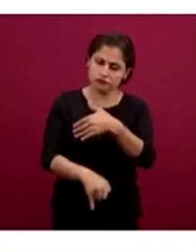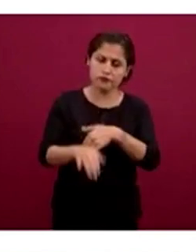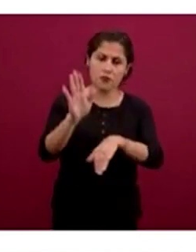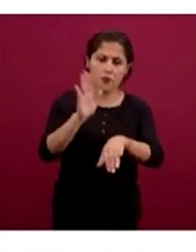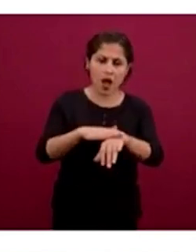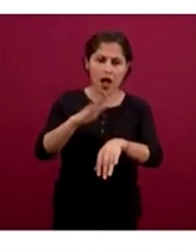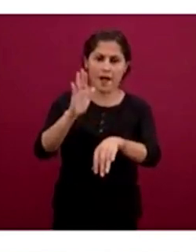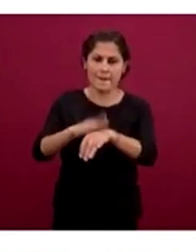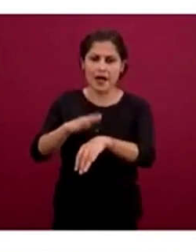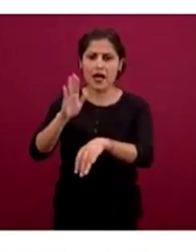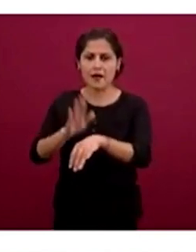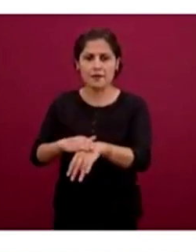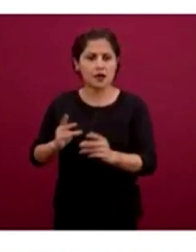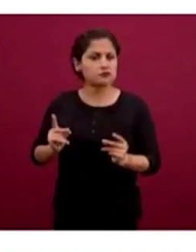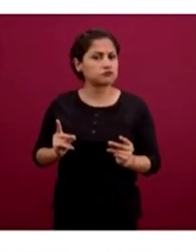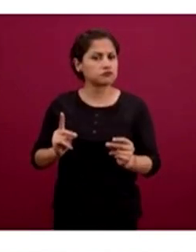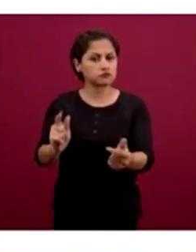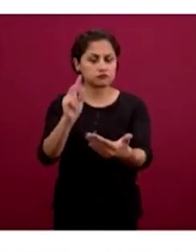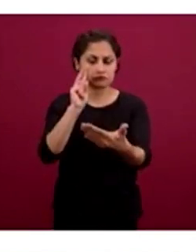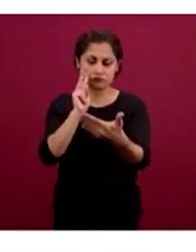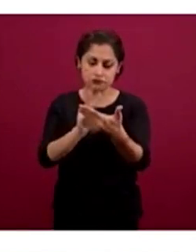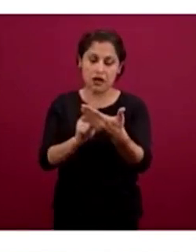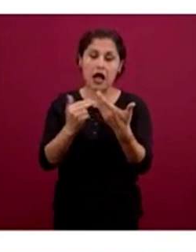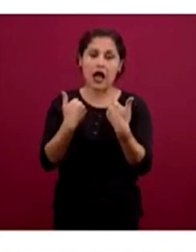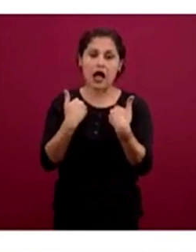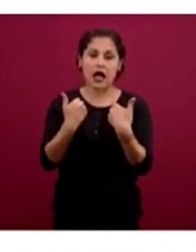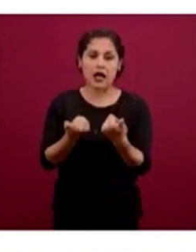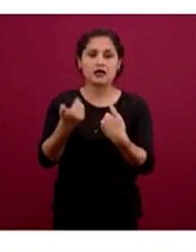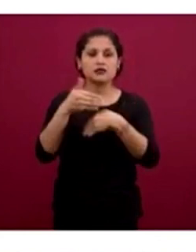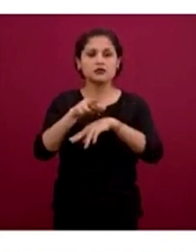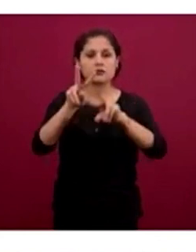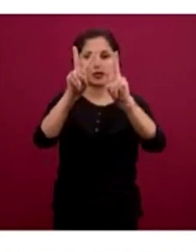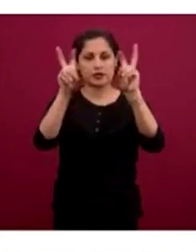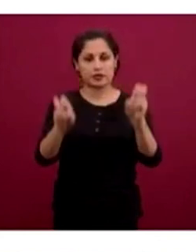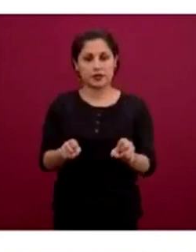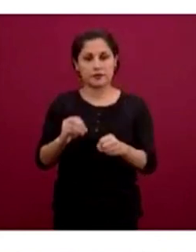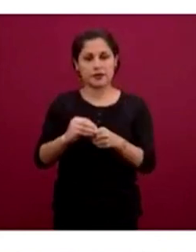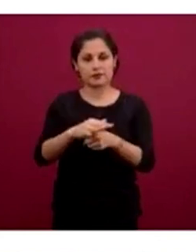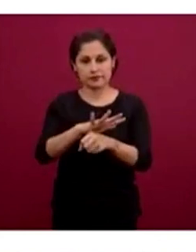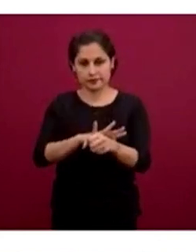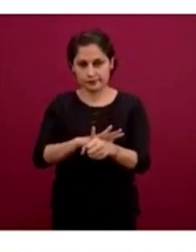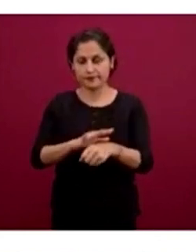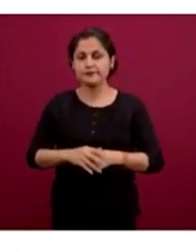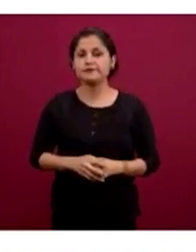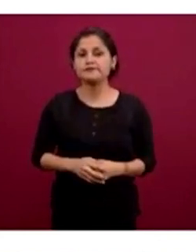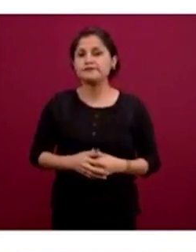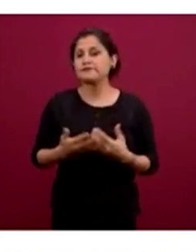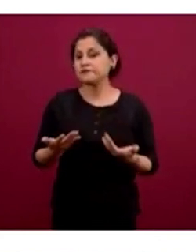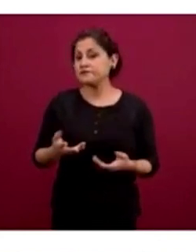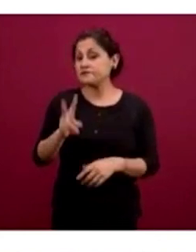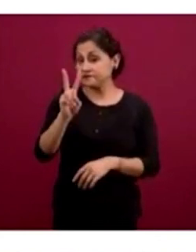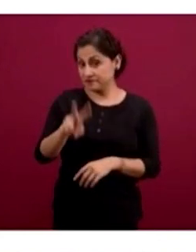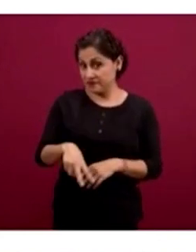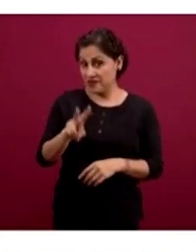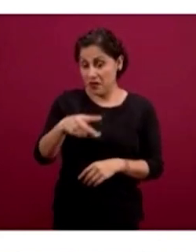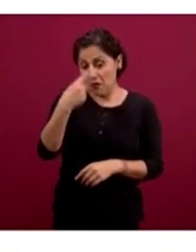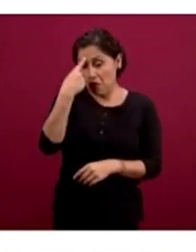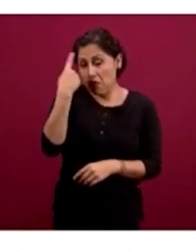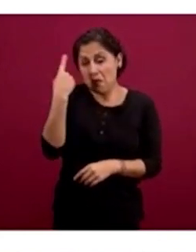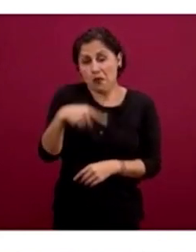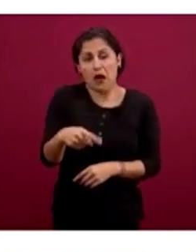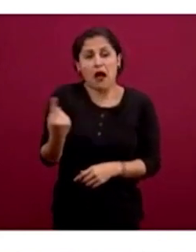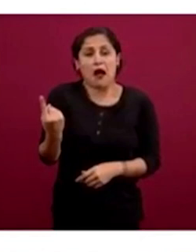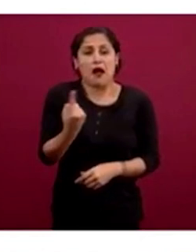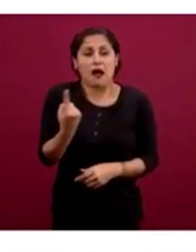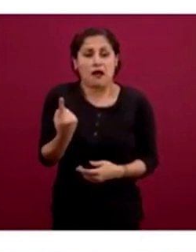y rápida sobre el coronavirus. El alcance es, la verdad es que es muy simple, lo que queremos es informar